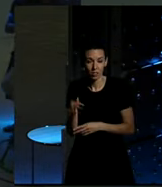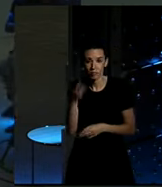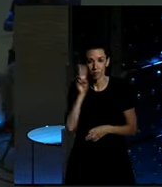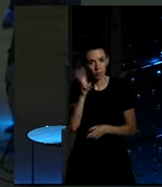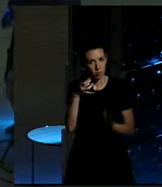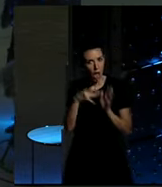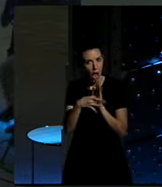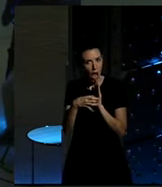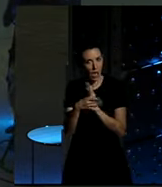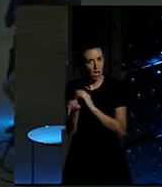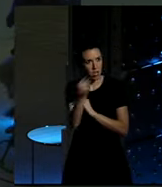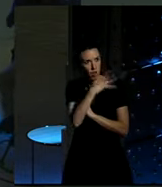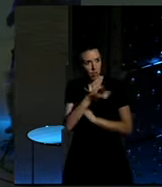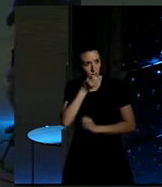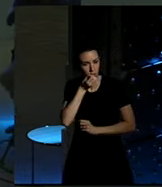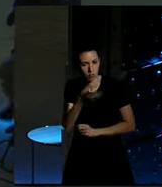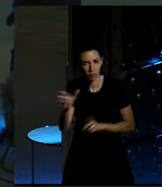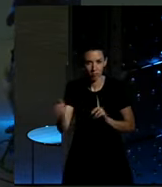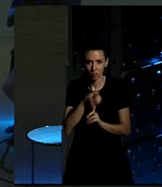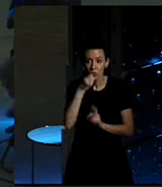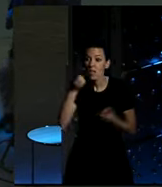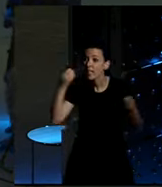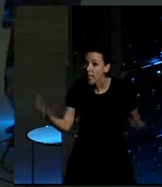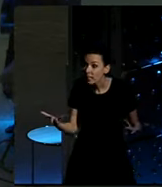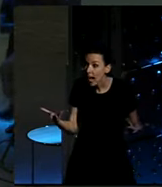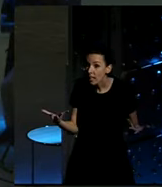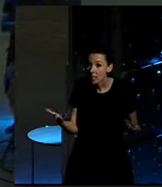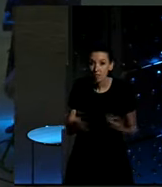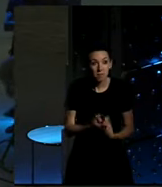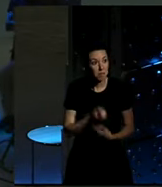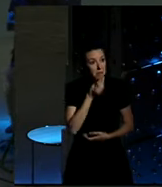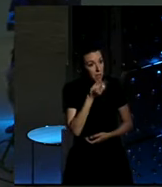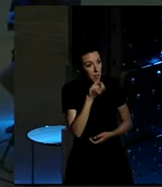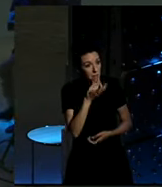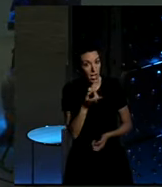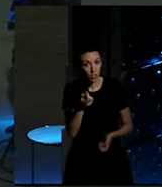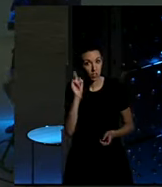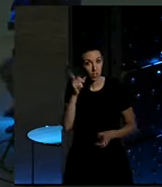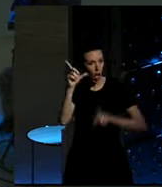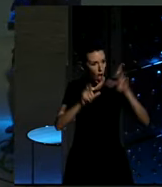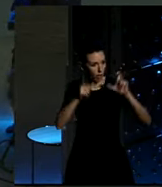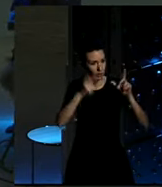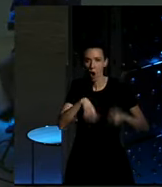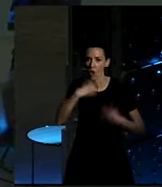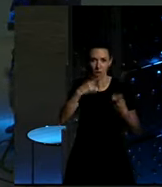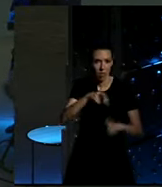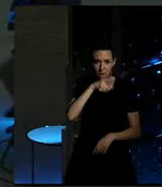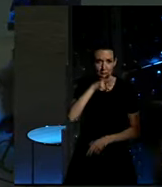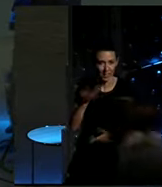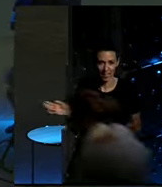proyección es estupenda, se consigue muy bien. ¿Qué tal? ¿Cómo lo llevas? Basta con un gesto, no hace falta que...